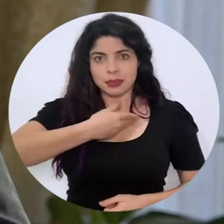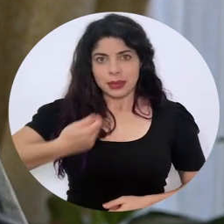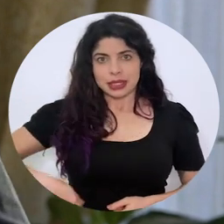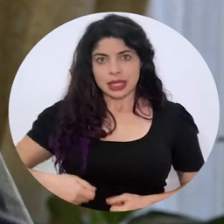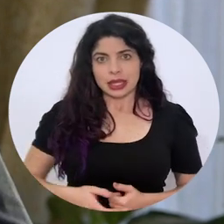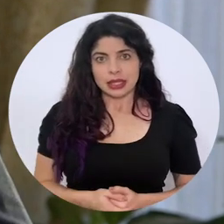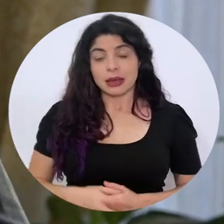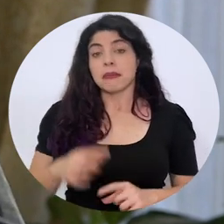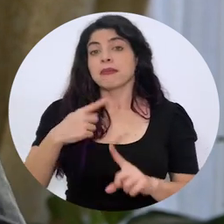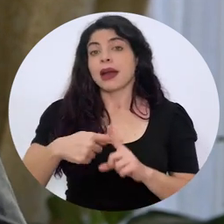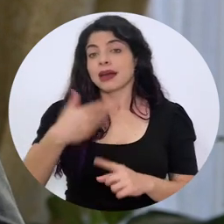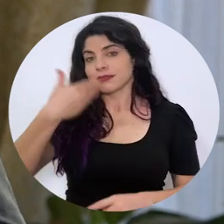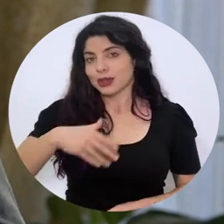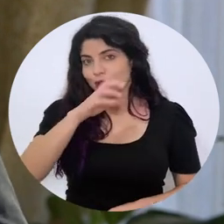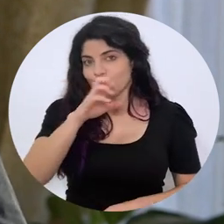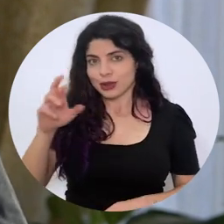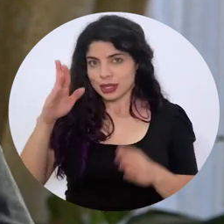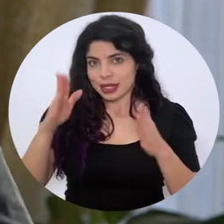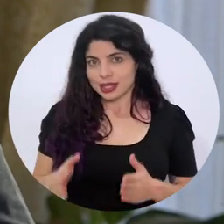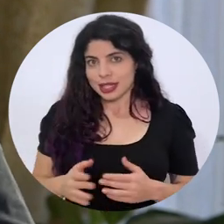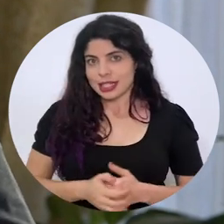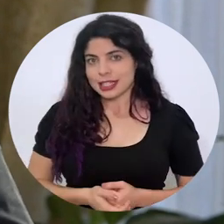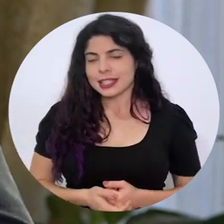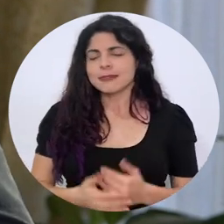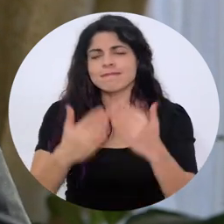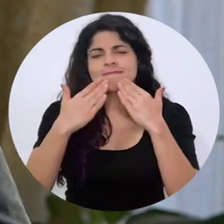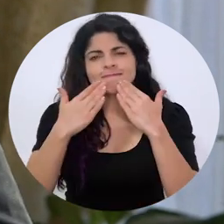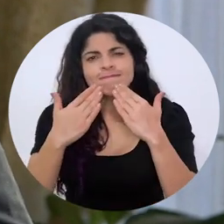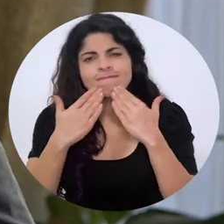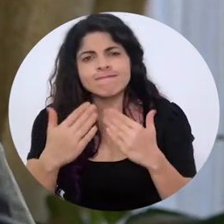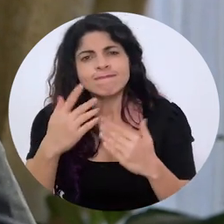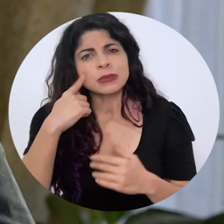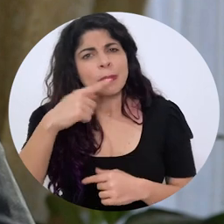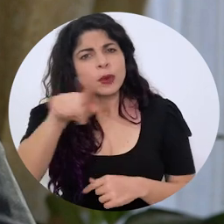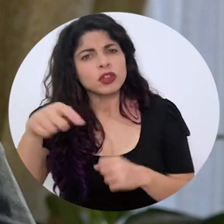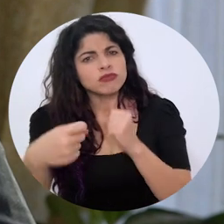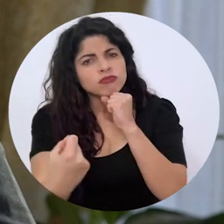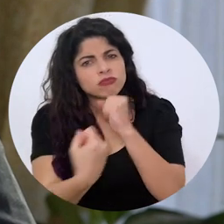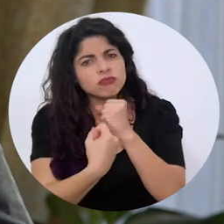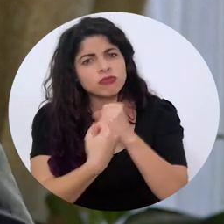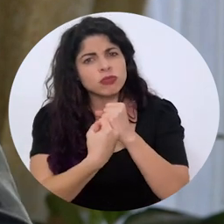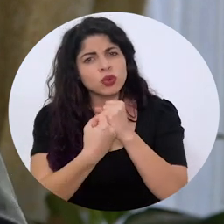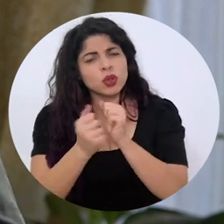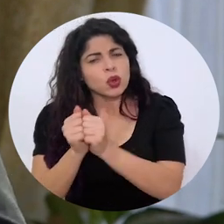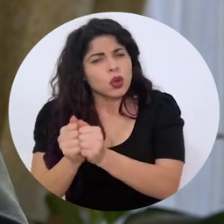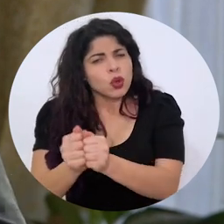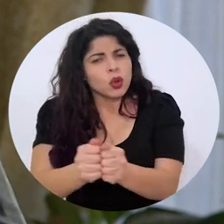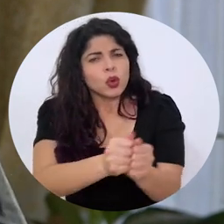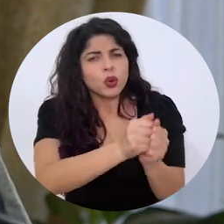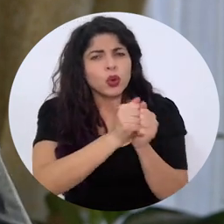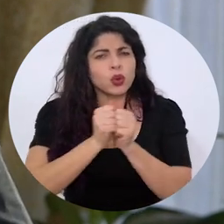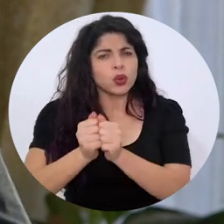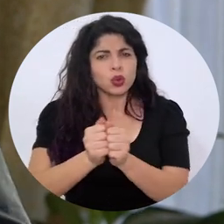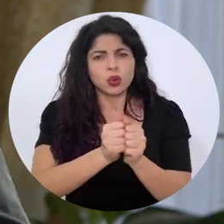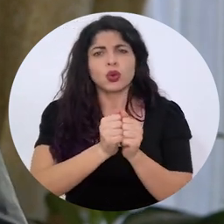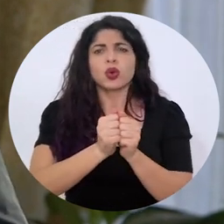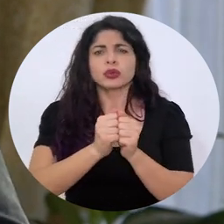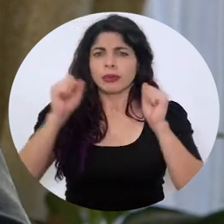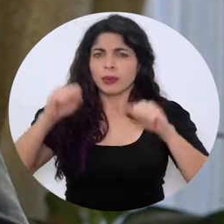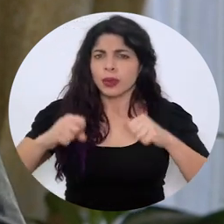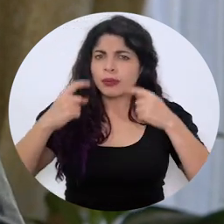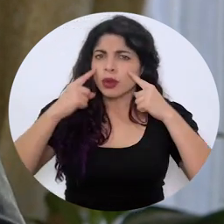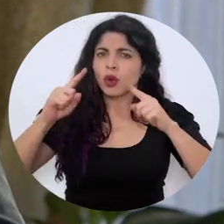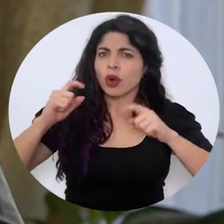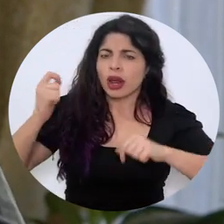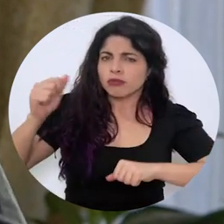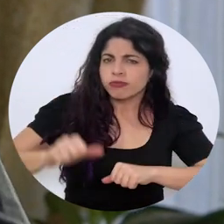presidente y costarricense, gracias por contribuir a que juntas y juntos estemos